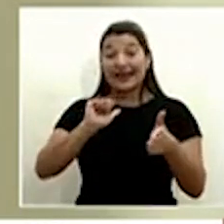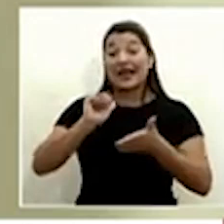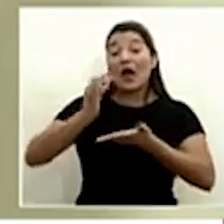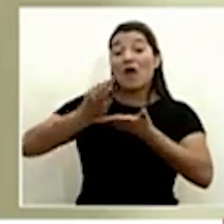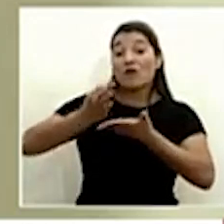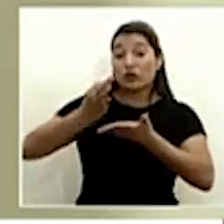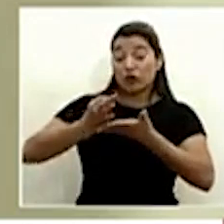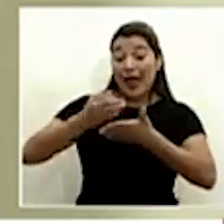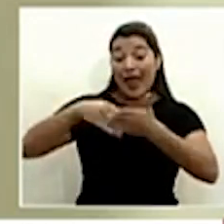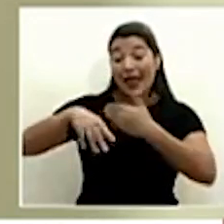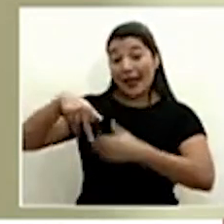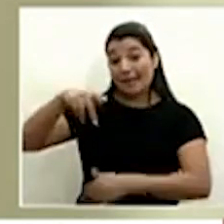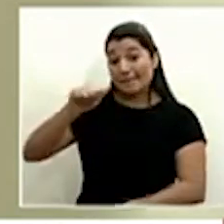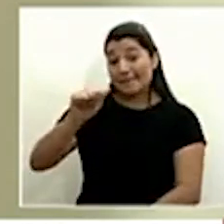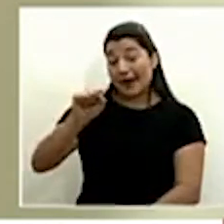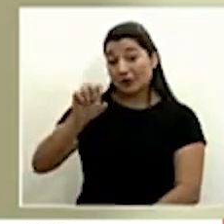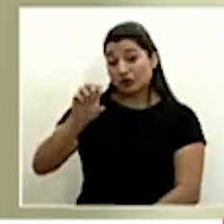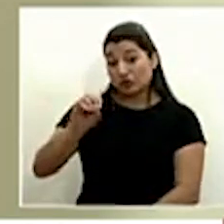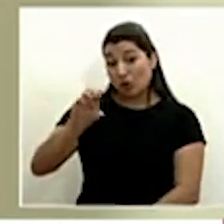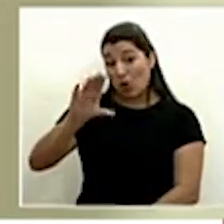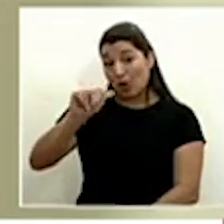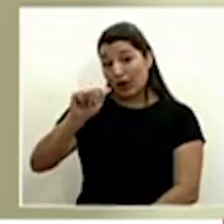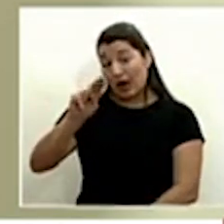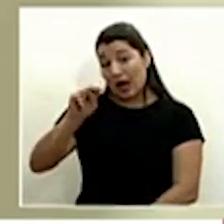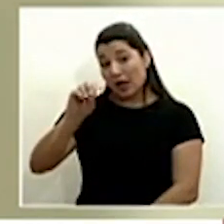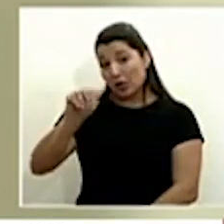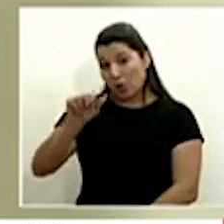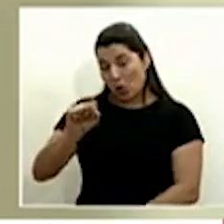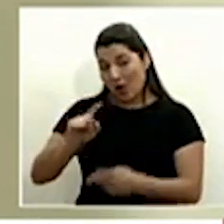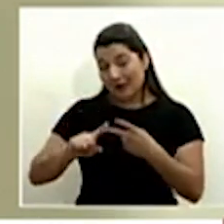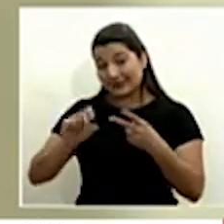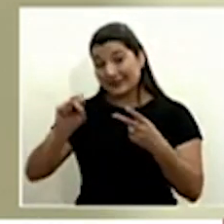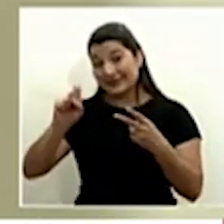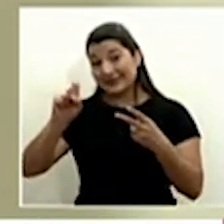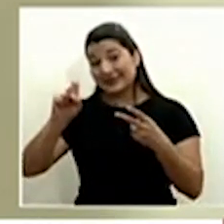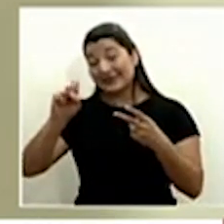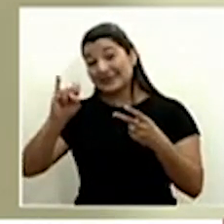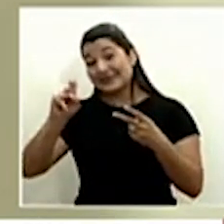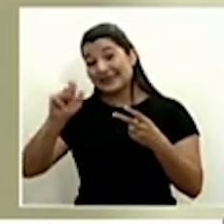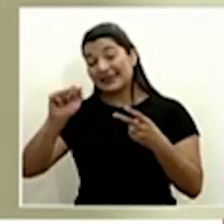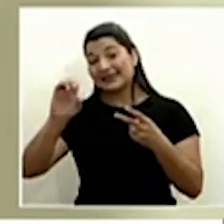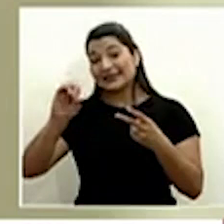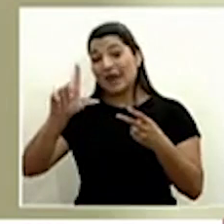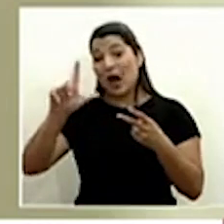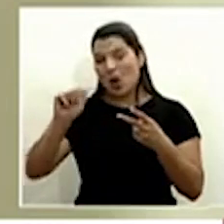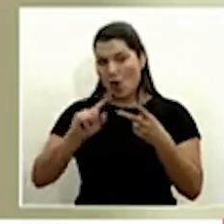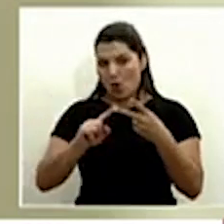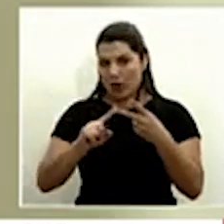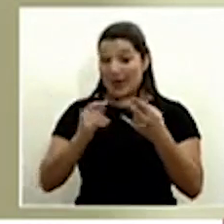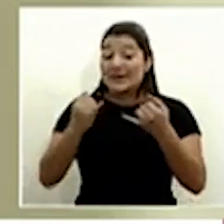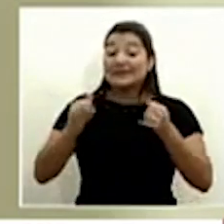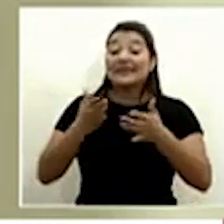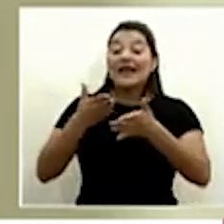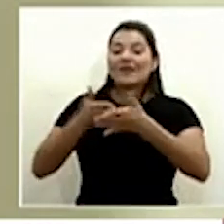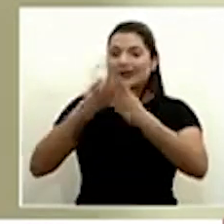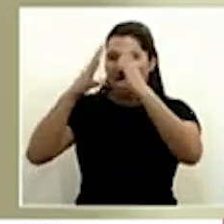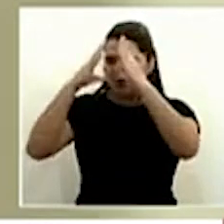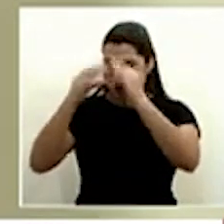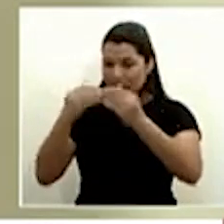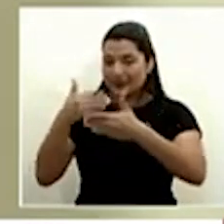fronterizos de Paso Canoas y SIGSA OLA, sin perjuicio de la información más detallada que pueda dar el ministro Michael Soto,